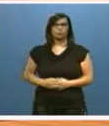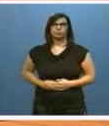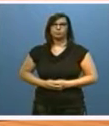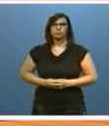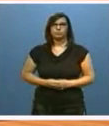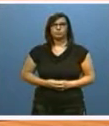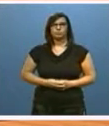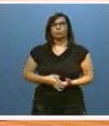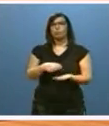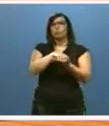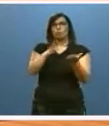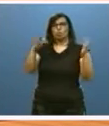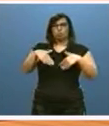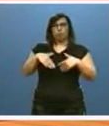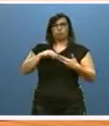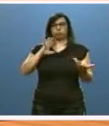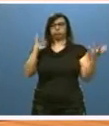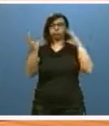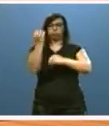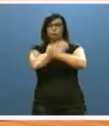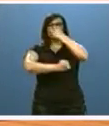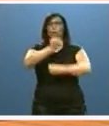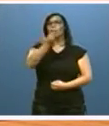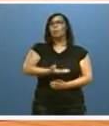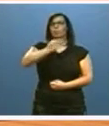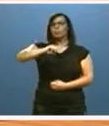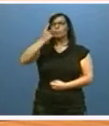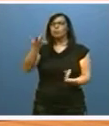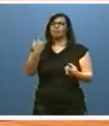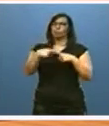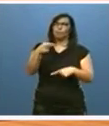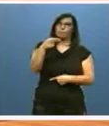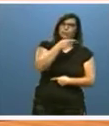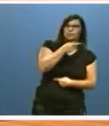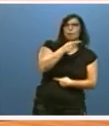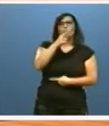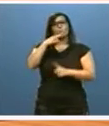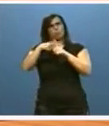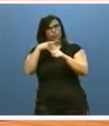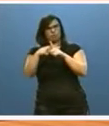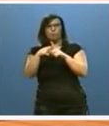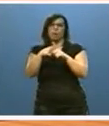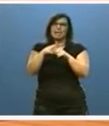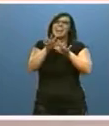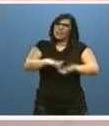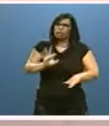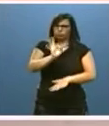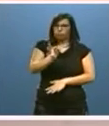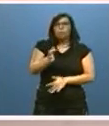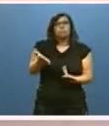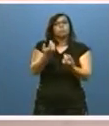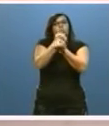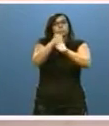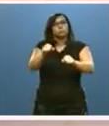Sin duda, lo más importante de esta evolución económica es que, con sus luces y sus sombras, y desde luego con demasiada lentitud, se va